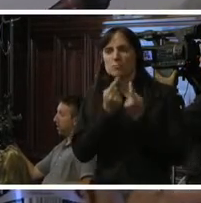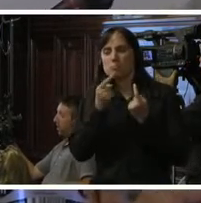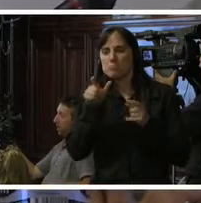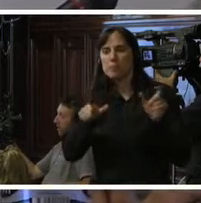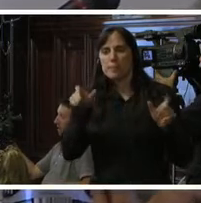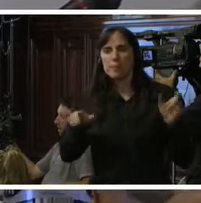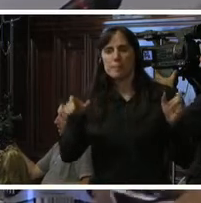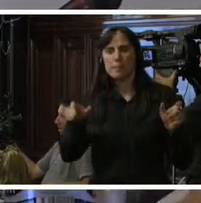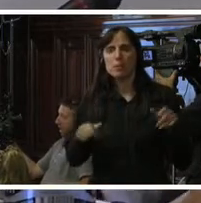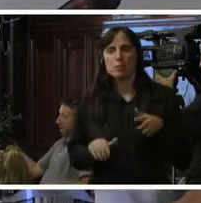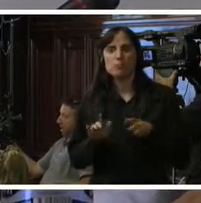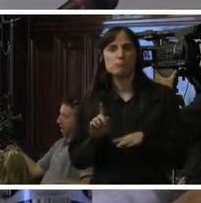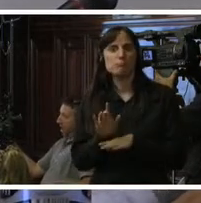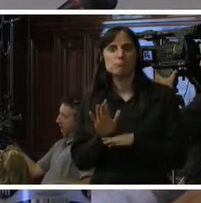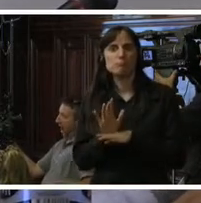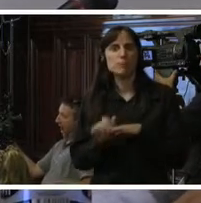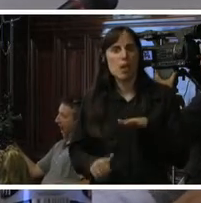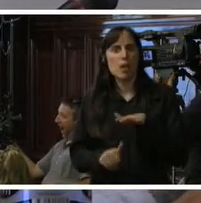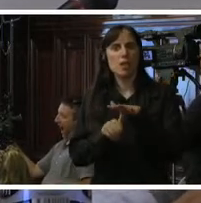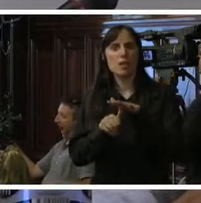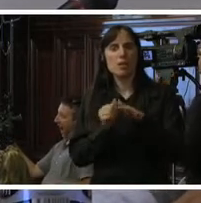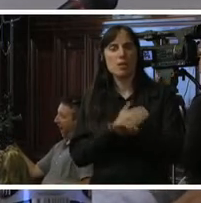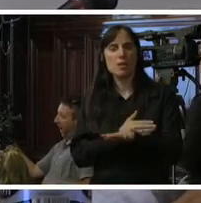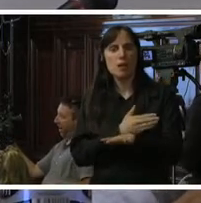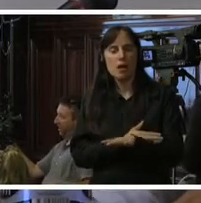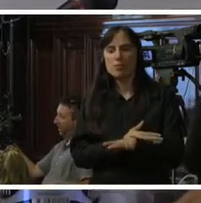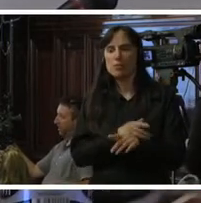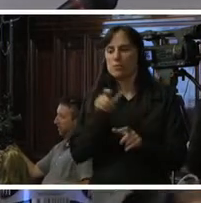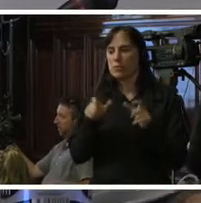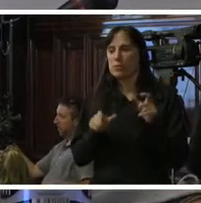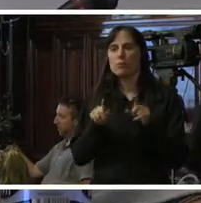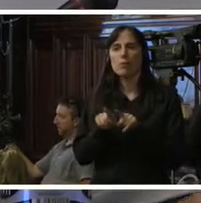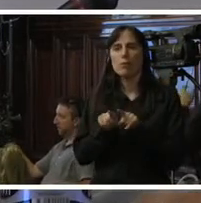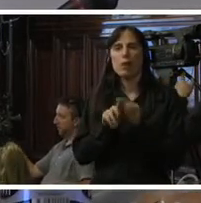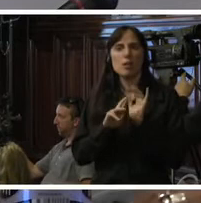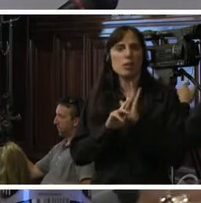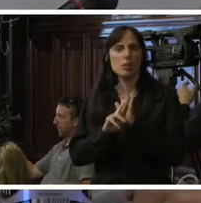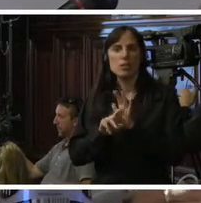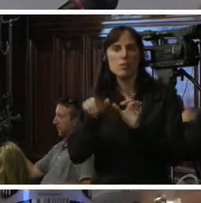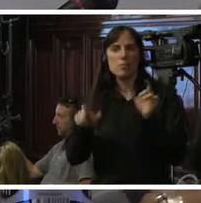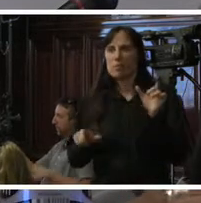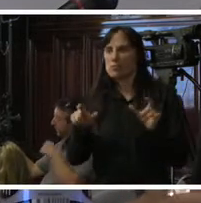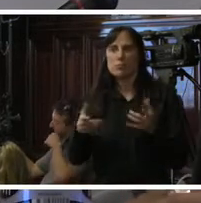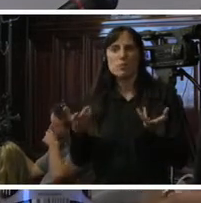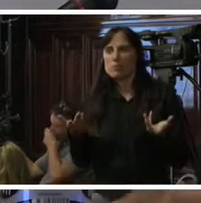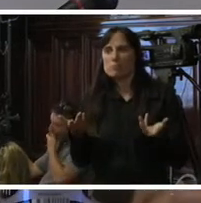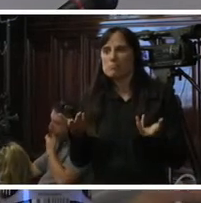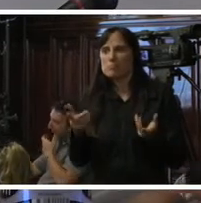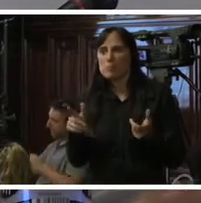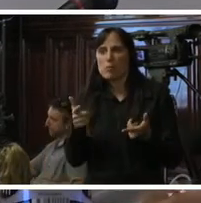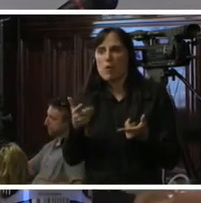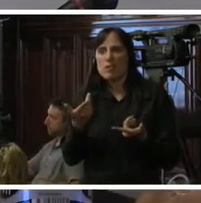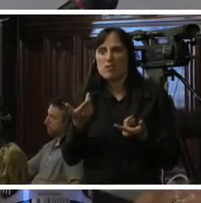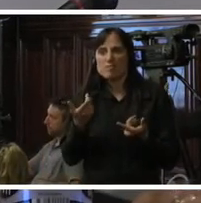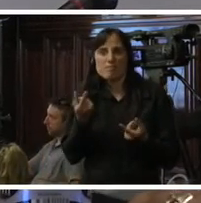lideren causas de personas que, como dice, vulgarmente no tienen dolientes y